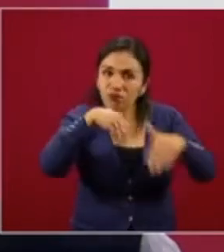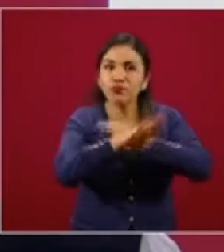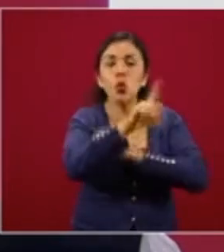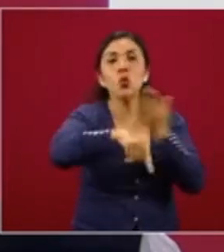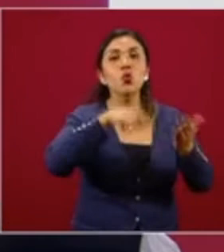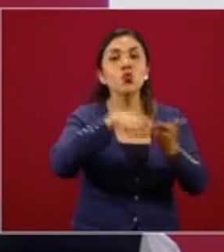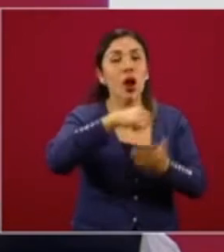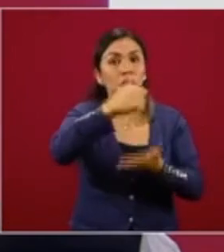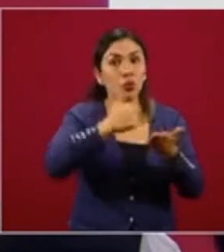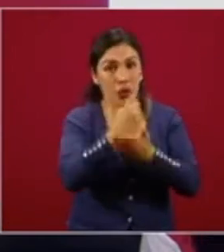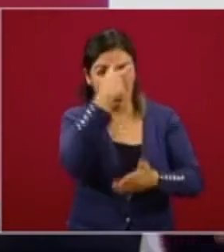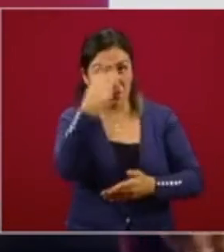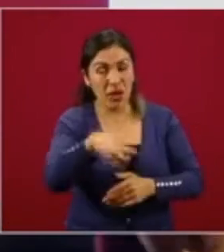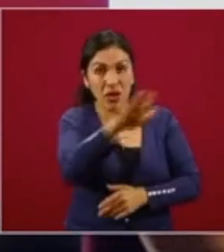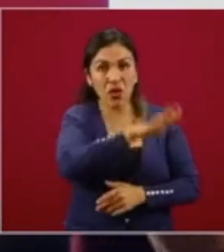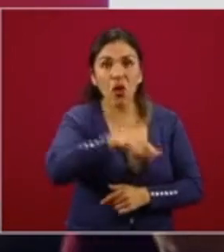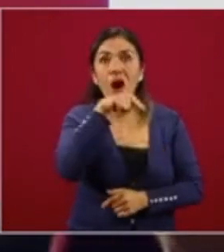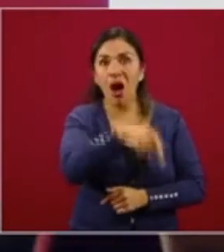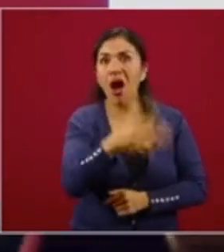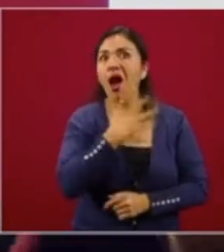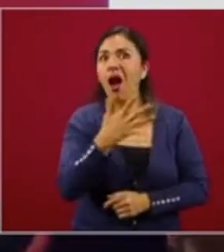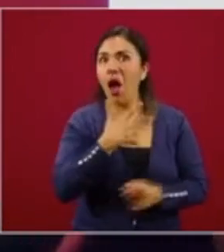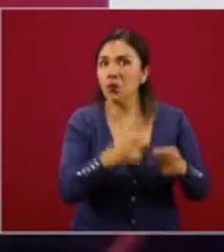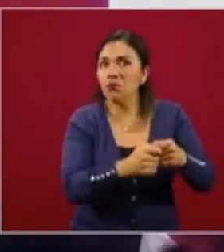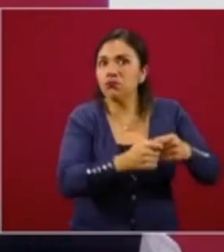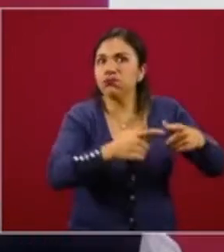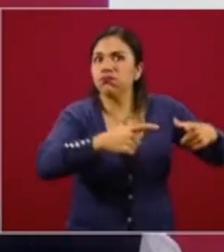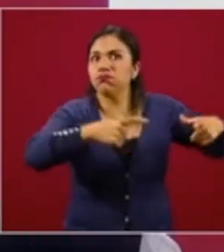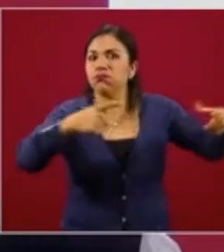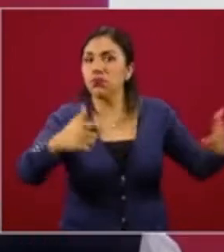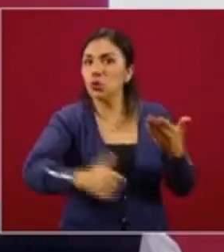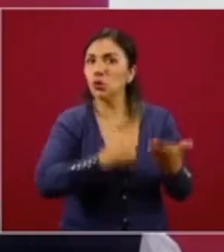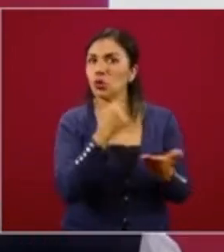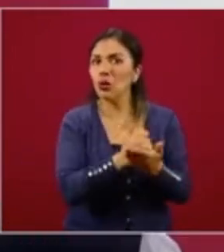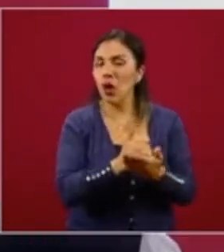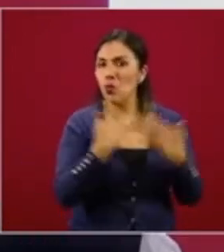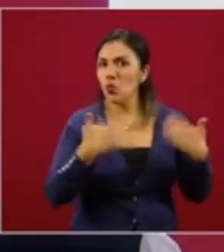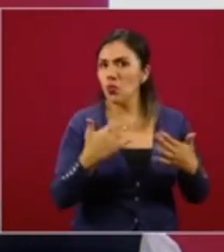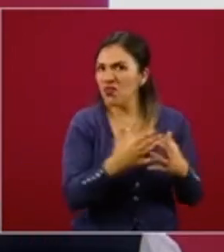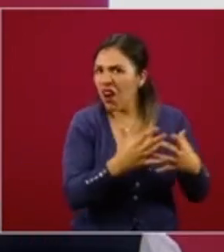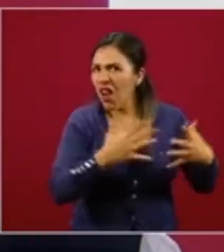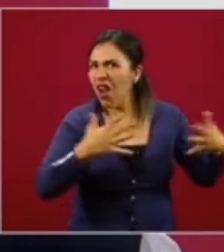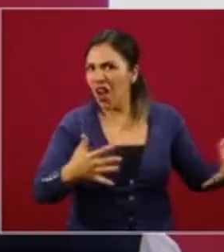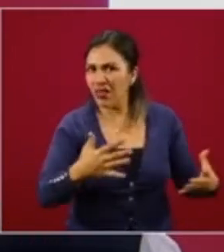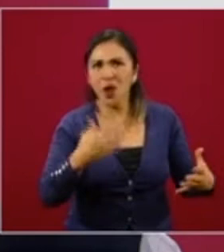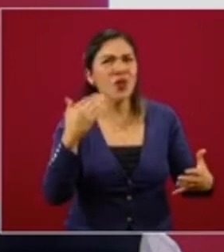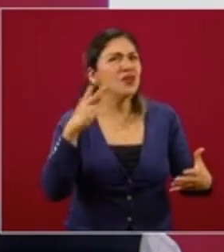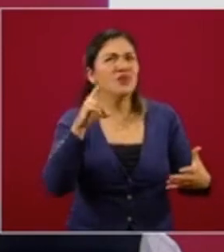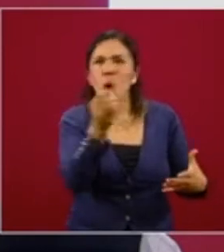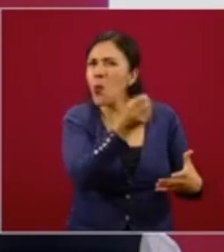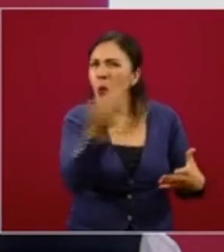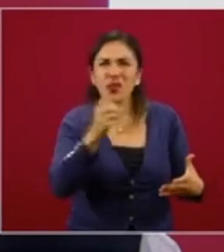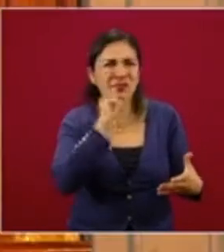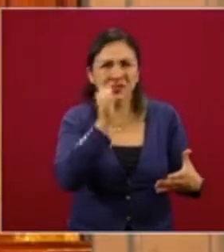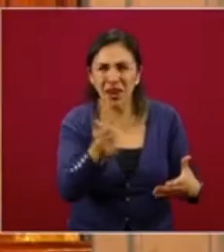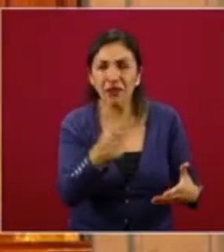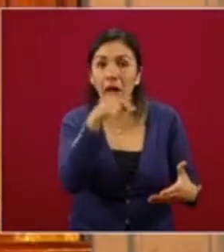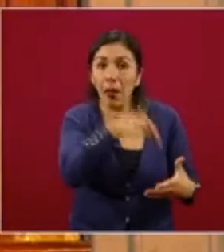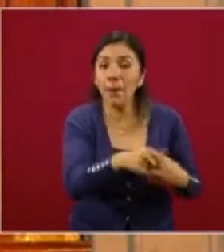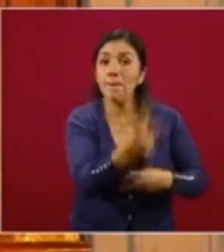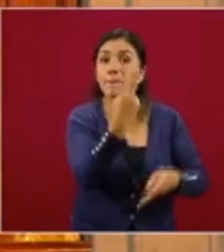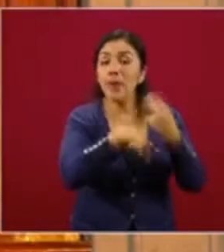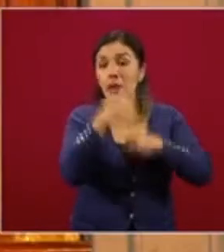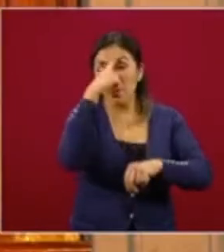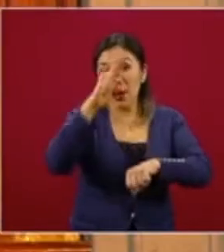zona de la Ciudad de México, que de por sí está teniendo un crecimiento urbano muy grande y muy desordenado, venga a